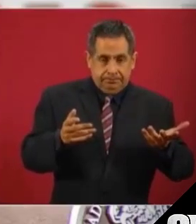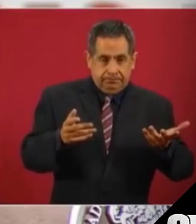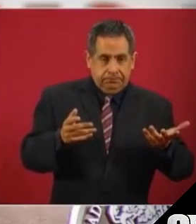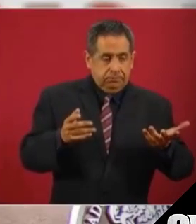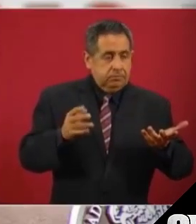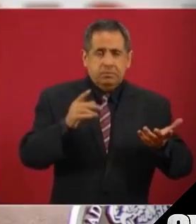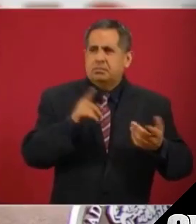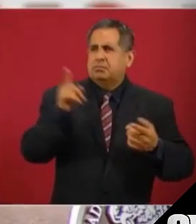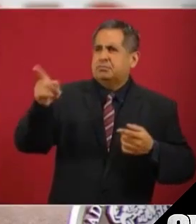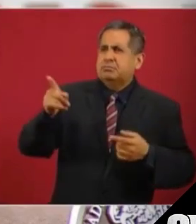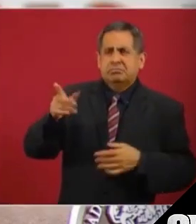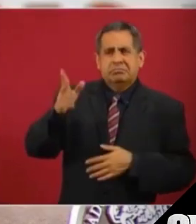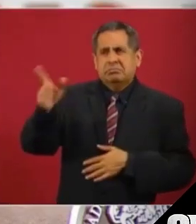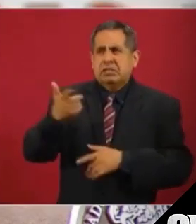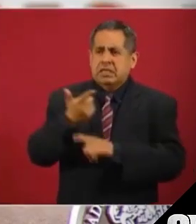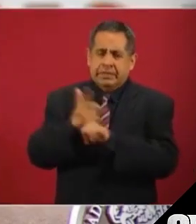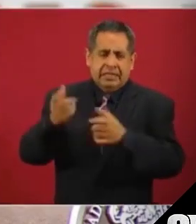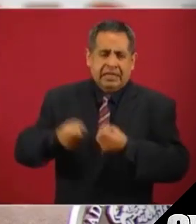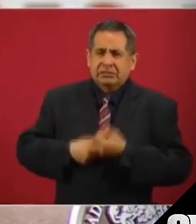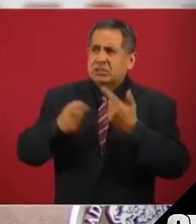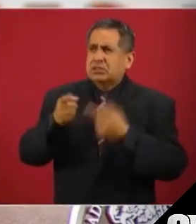libertad de expresión?